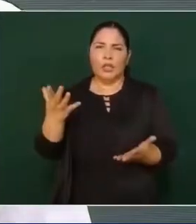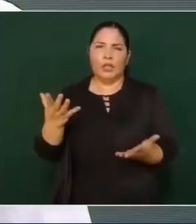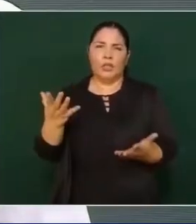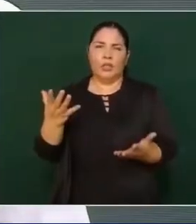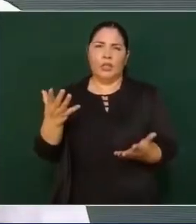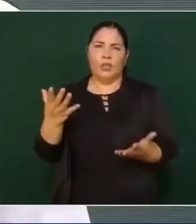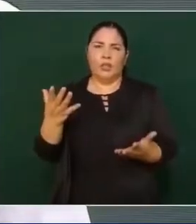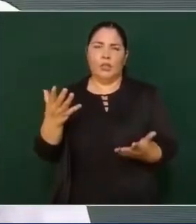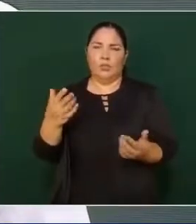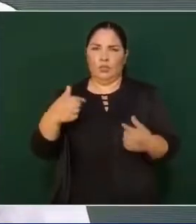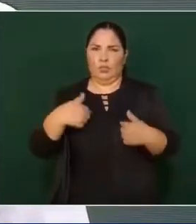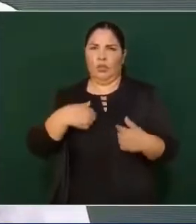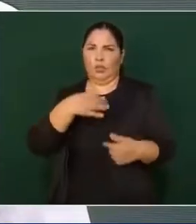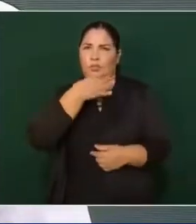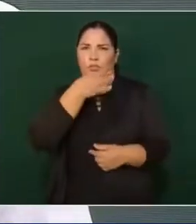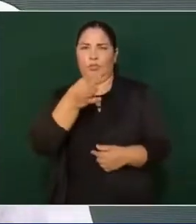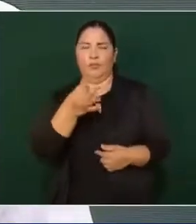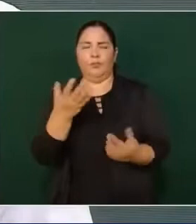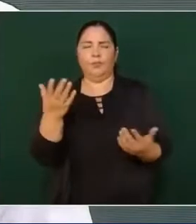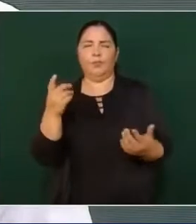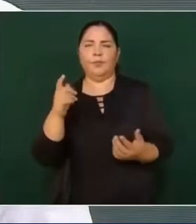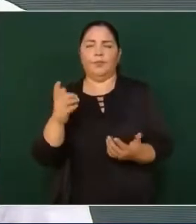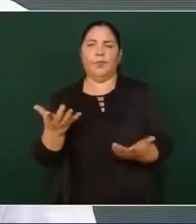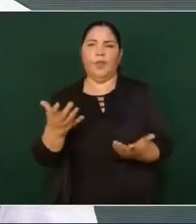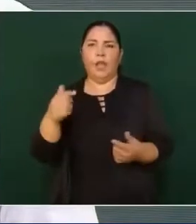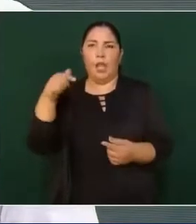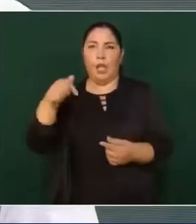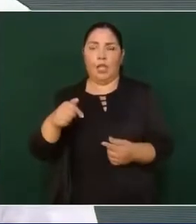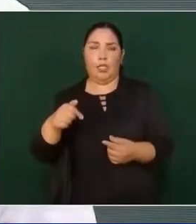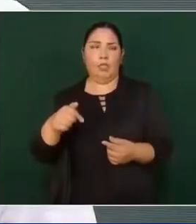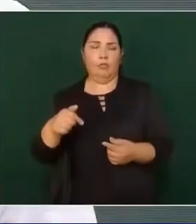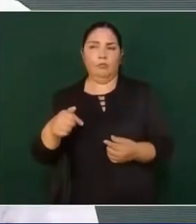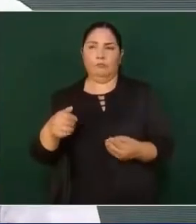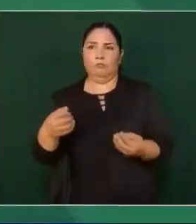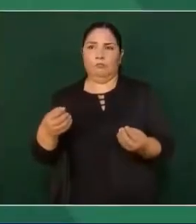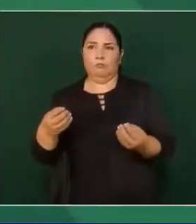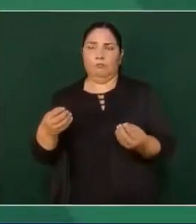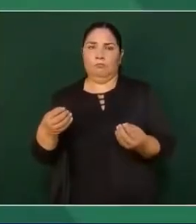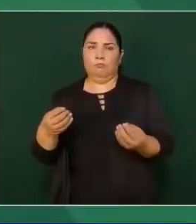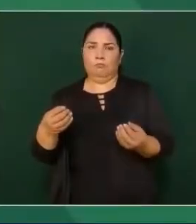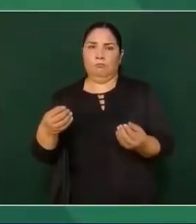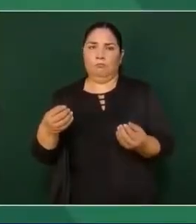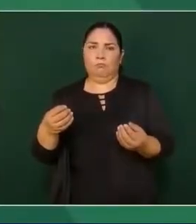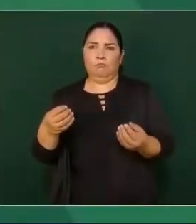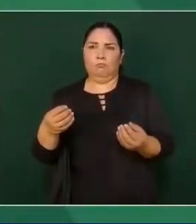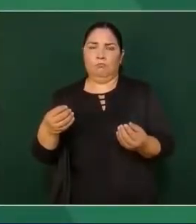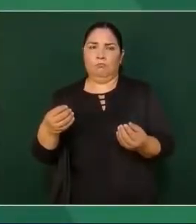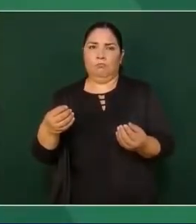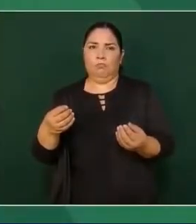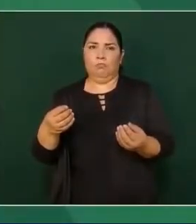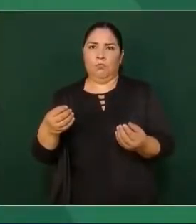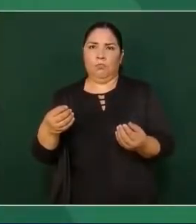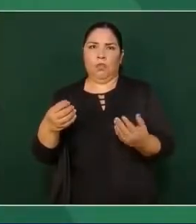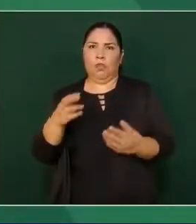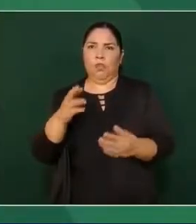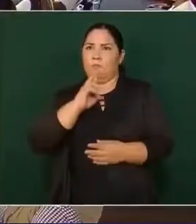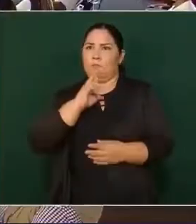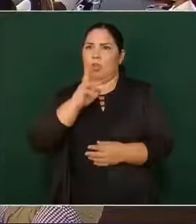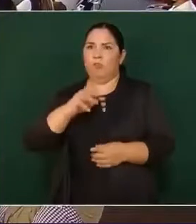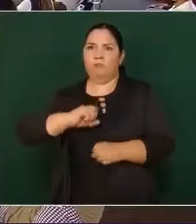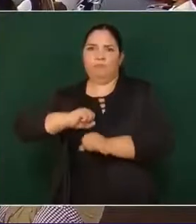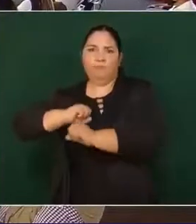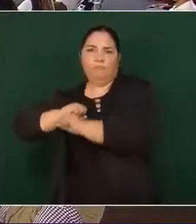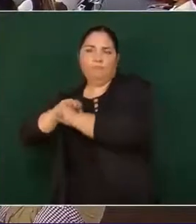voy a comentar algo. Aquí tienen al mejor pitcher